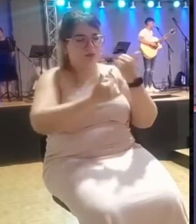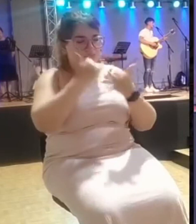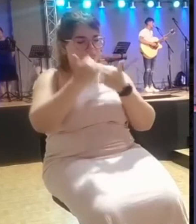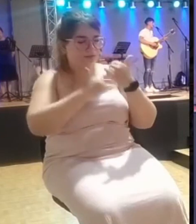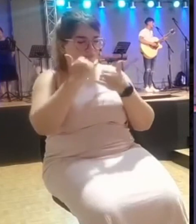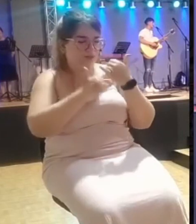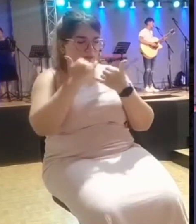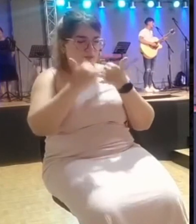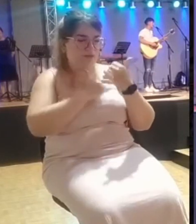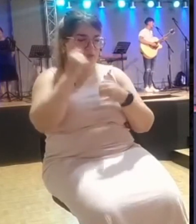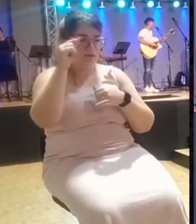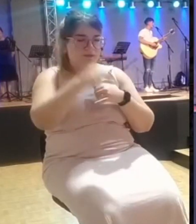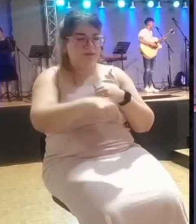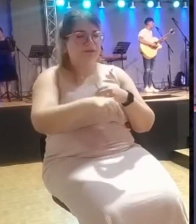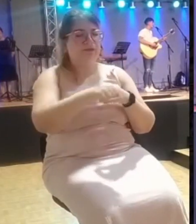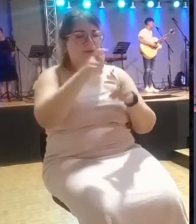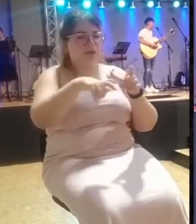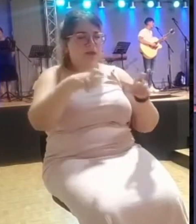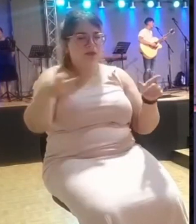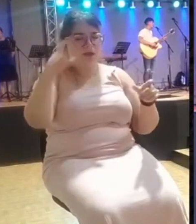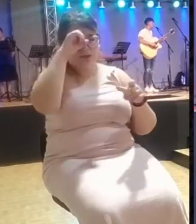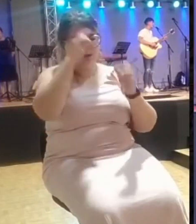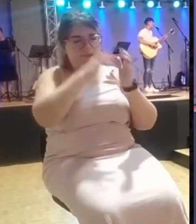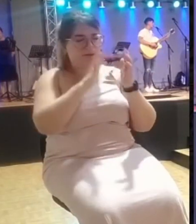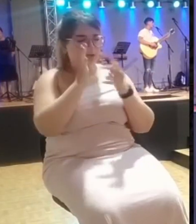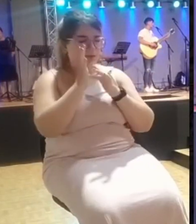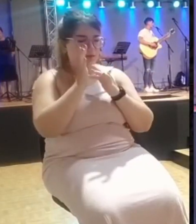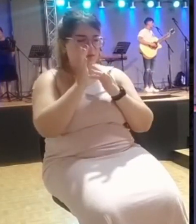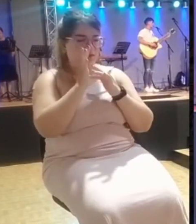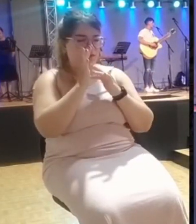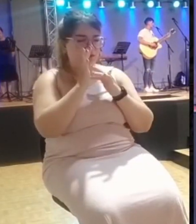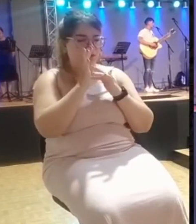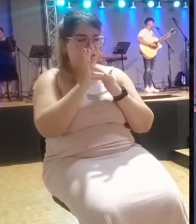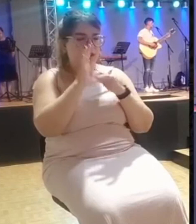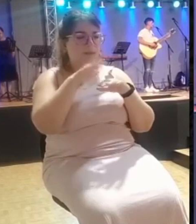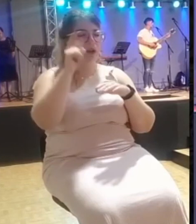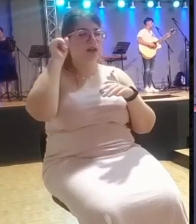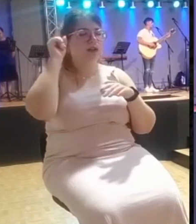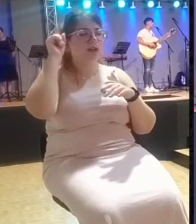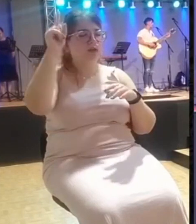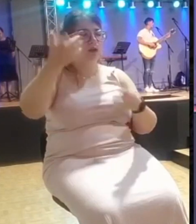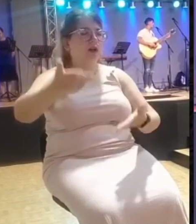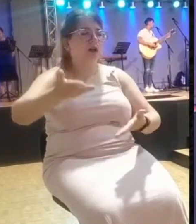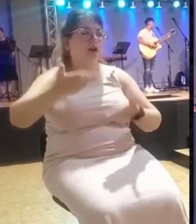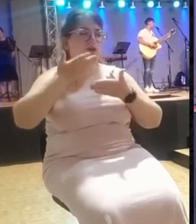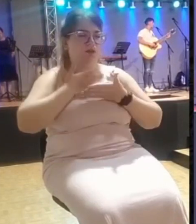estamos aquí. En el nombre de Jesús de Nazaret, para que tú nos ayudes,